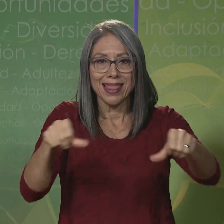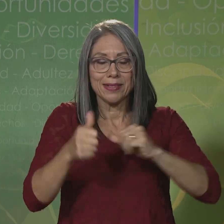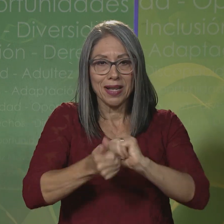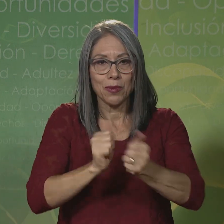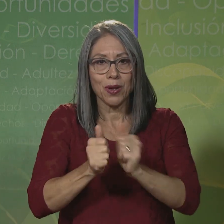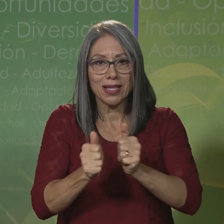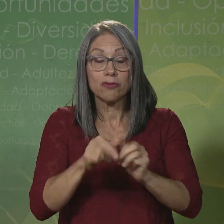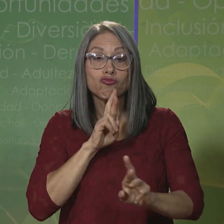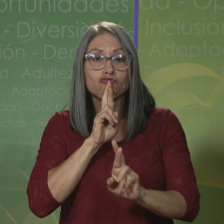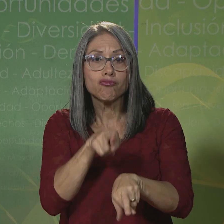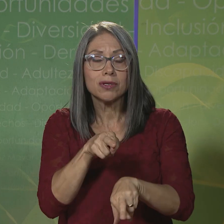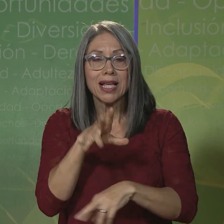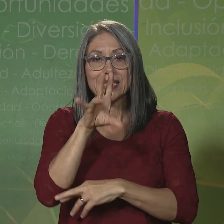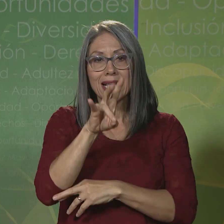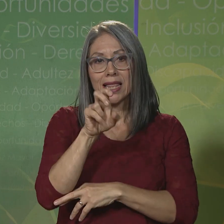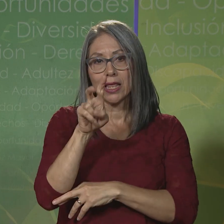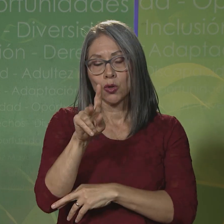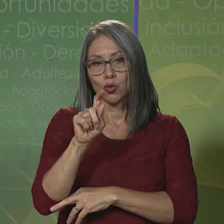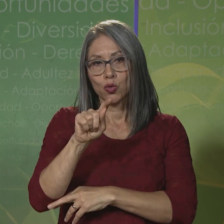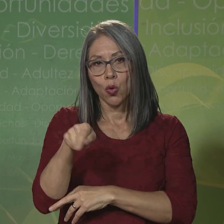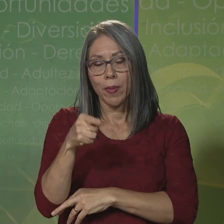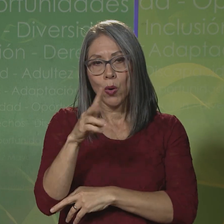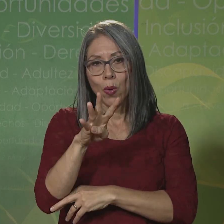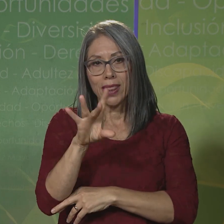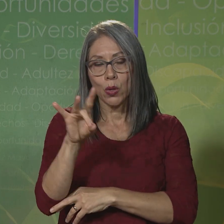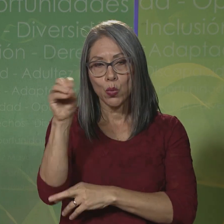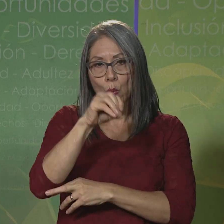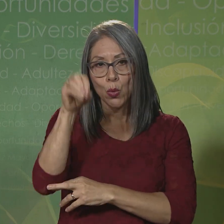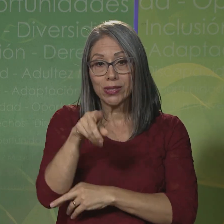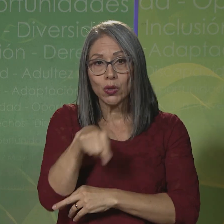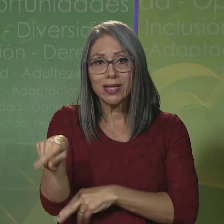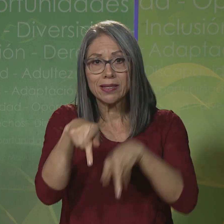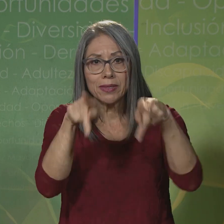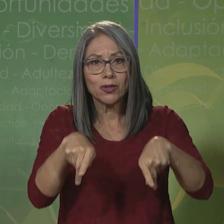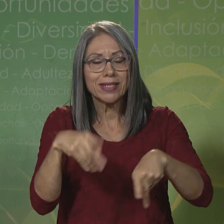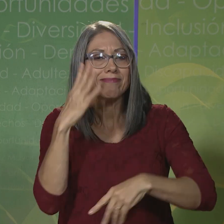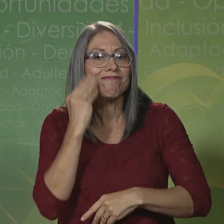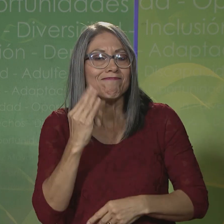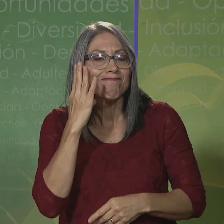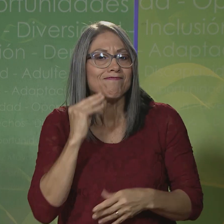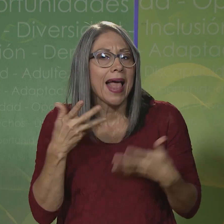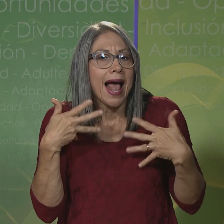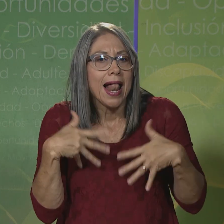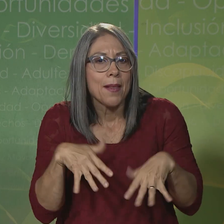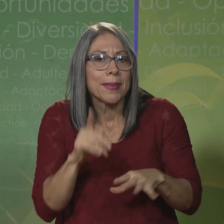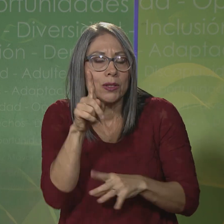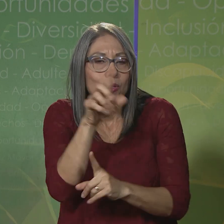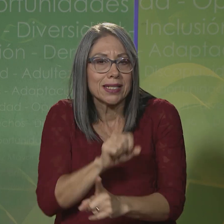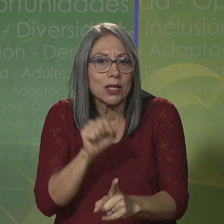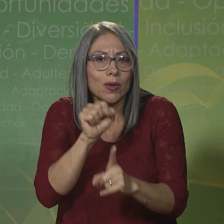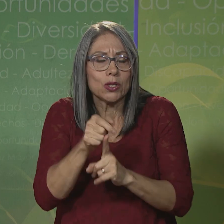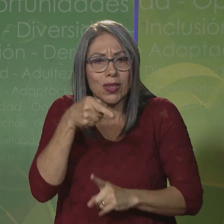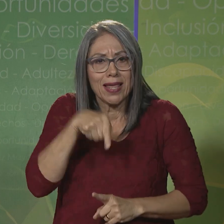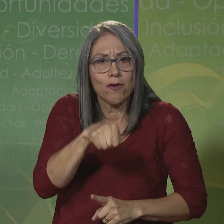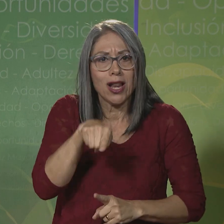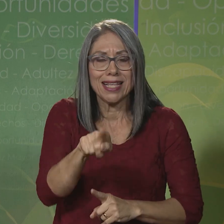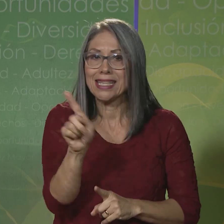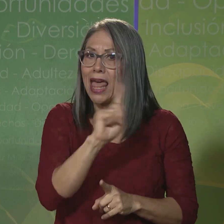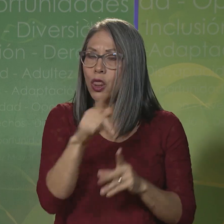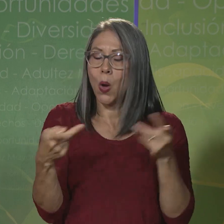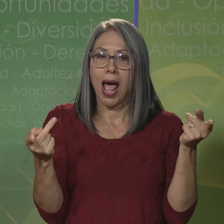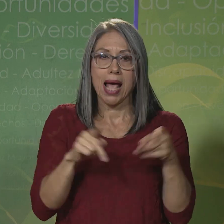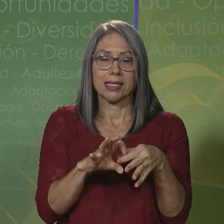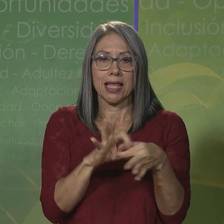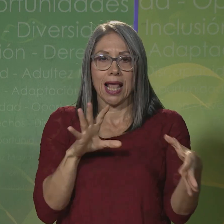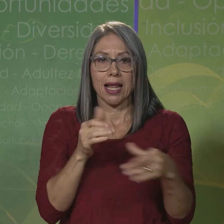y arrojó que un 72,48% de estas personas han experimentado al menos una situación de violencia no accidental en el